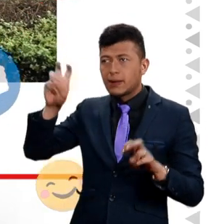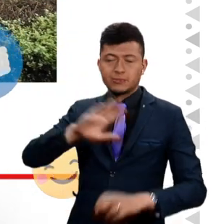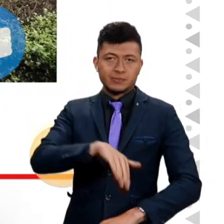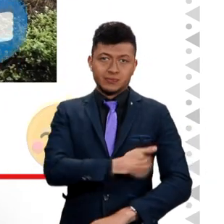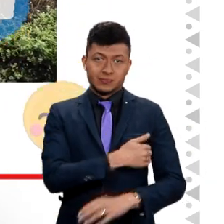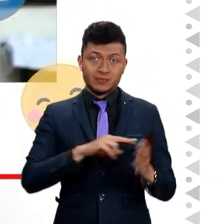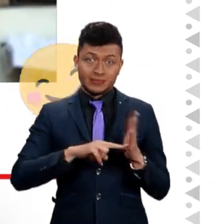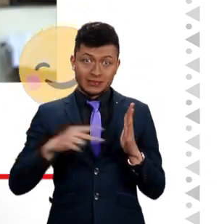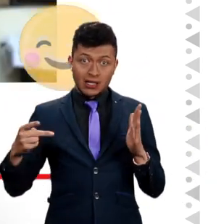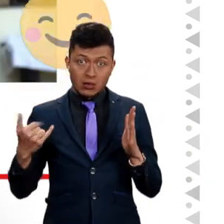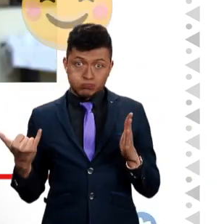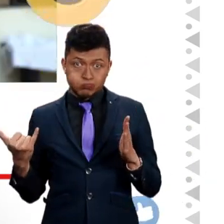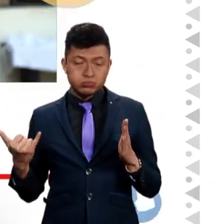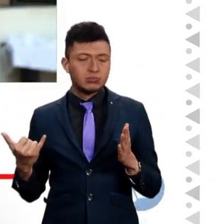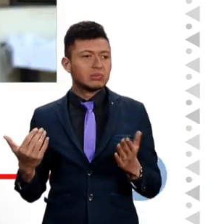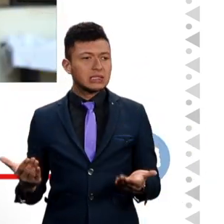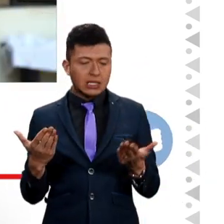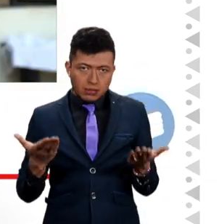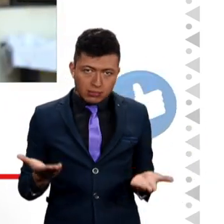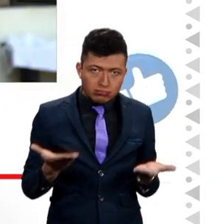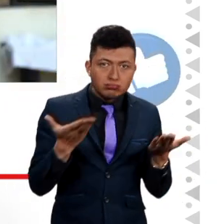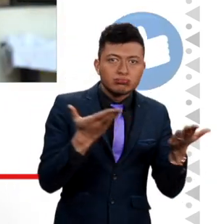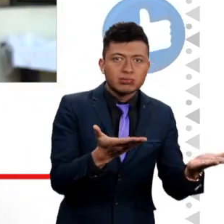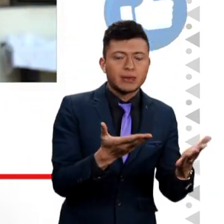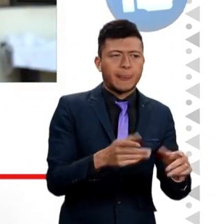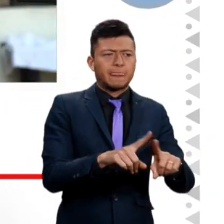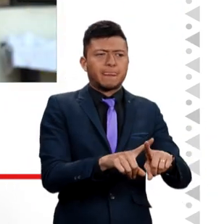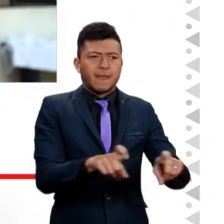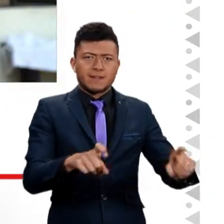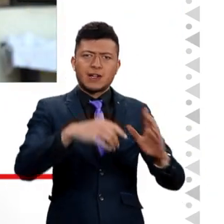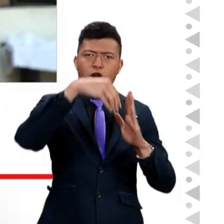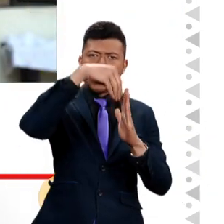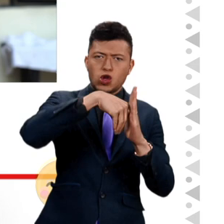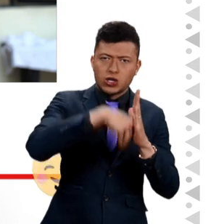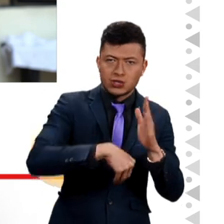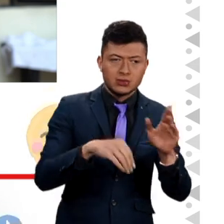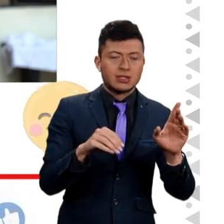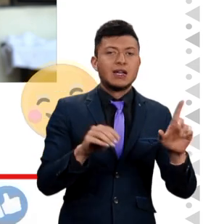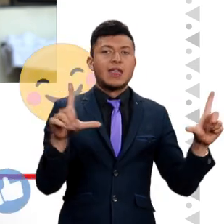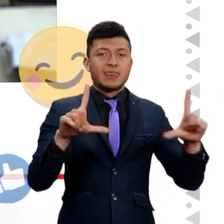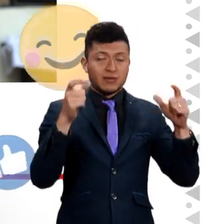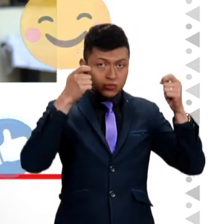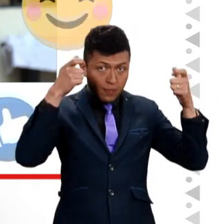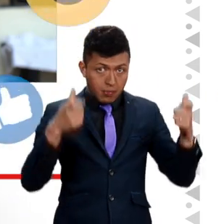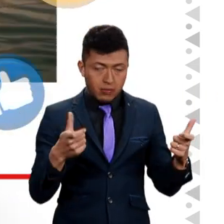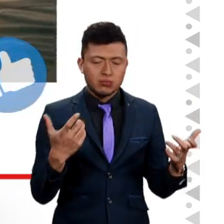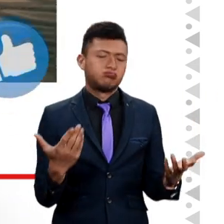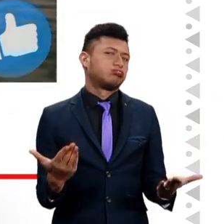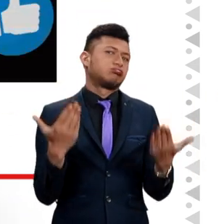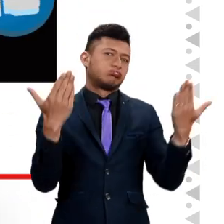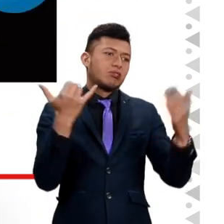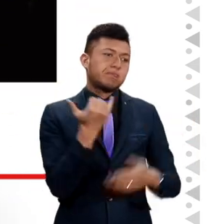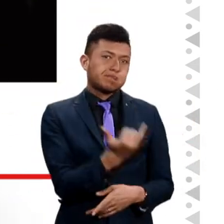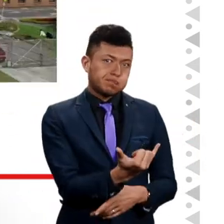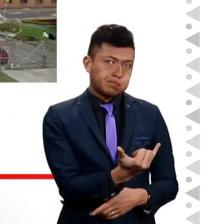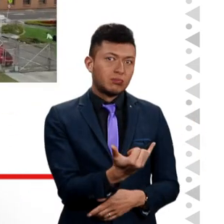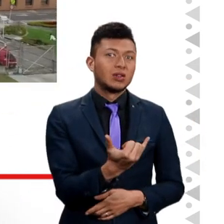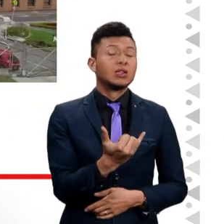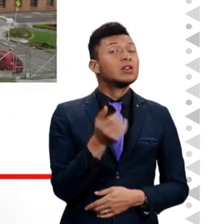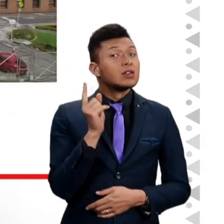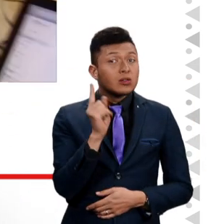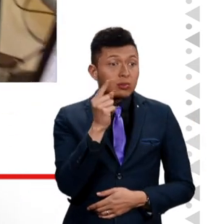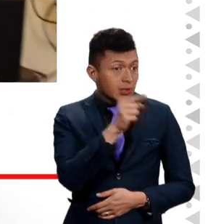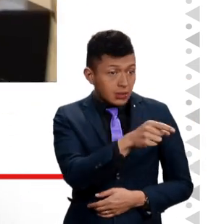colaboración del Ministerio de las TIC favorece a la diversidad de los contenidos de la televisión pública porque